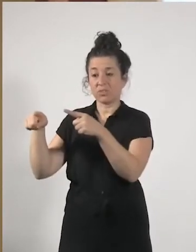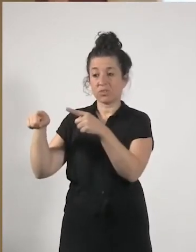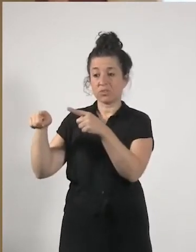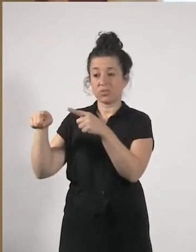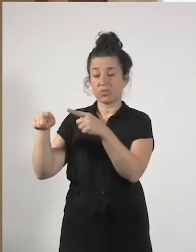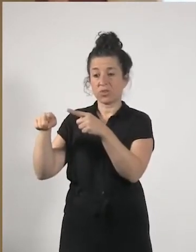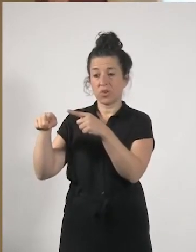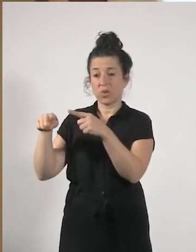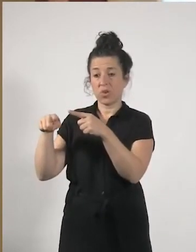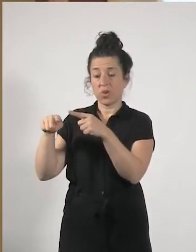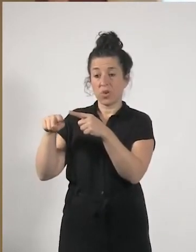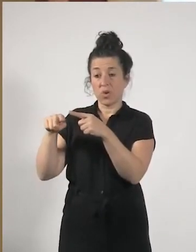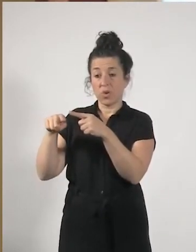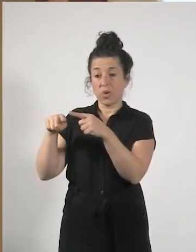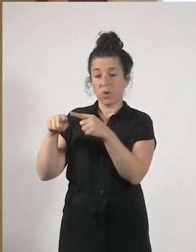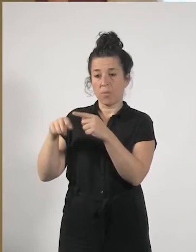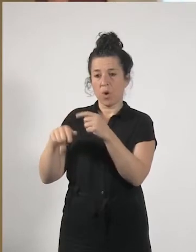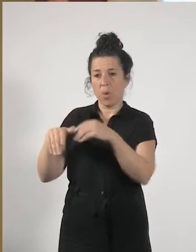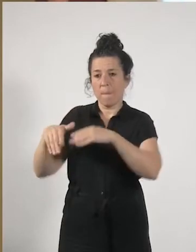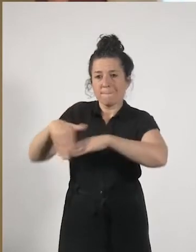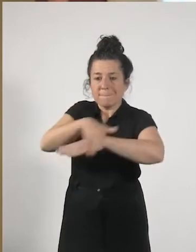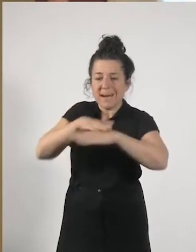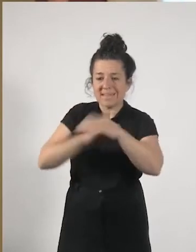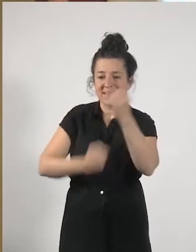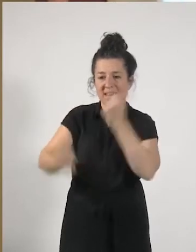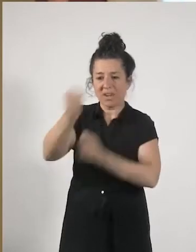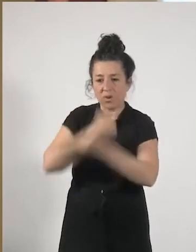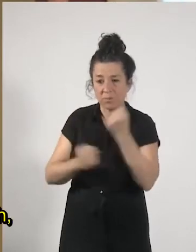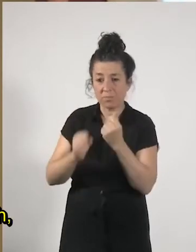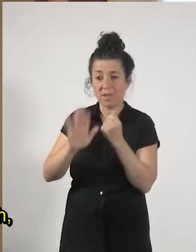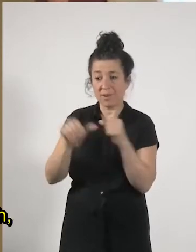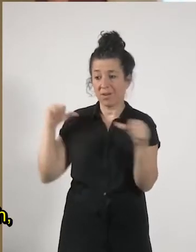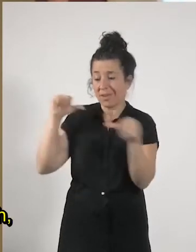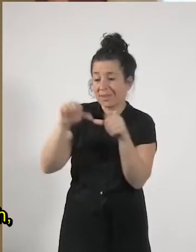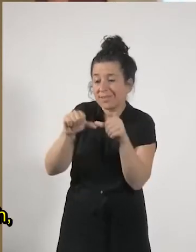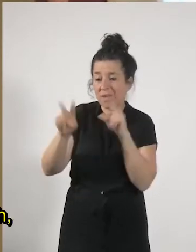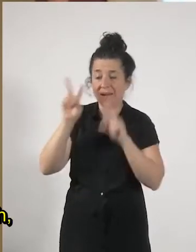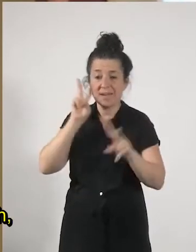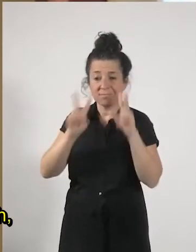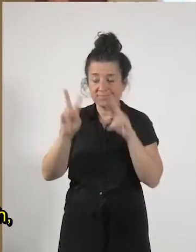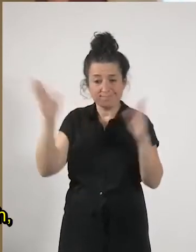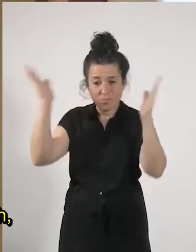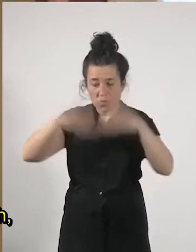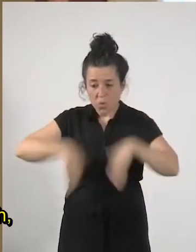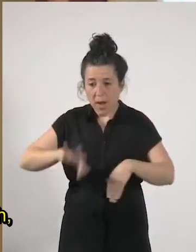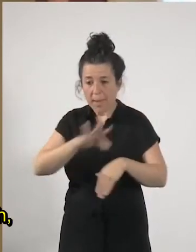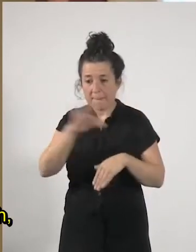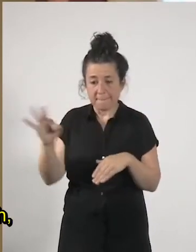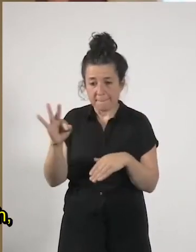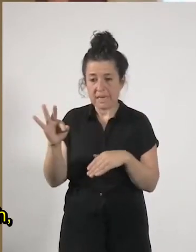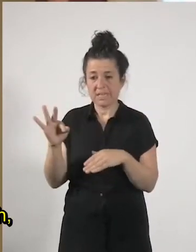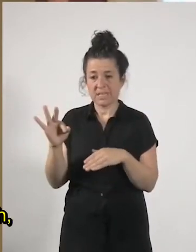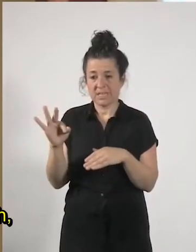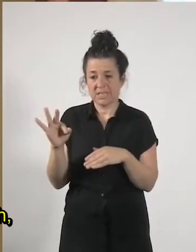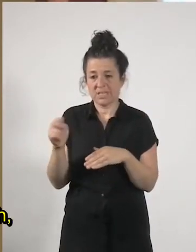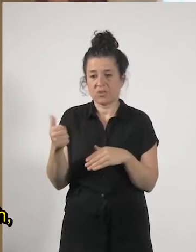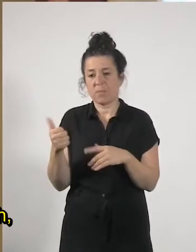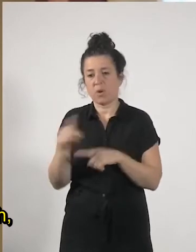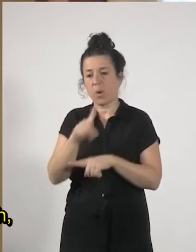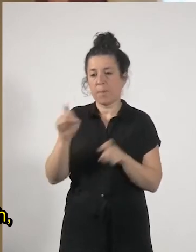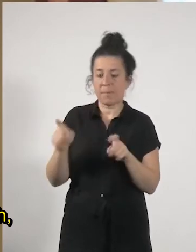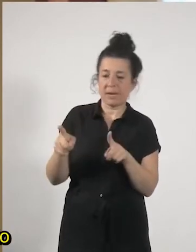se invisibilizan y por lo tanto están en situación precaria pero contaba con un cierto con un cierto rubor ¿eh? lo